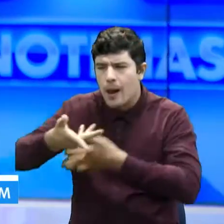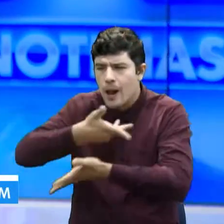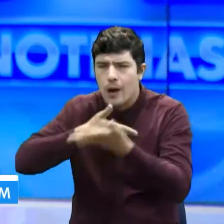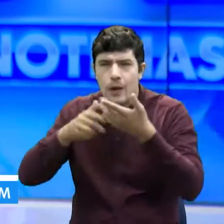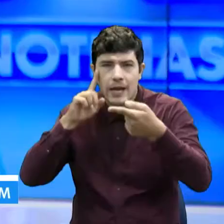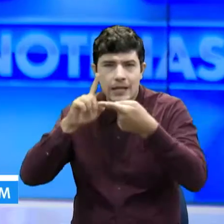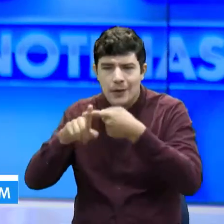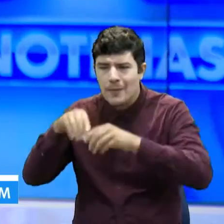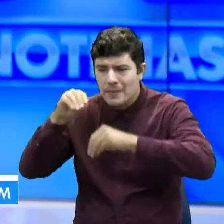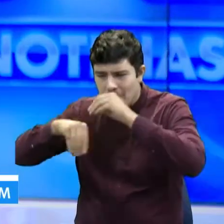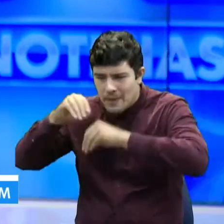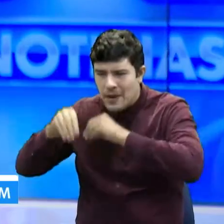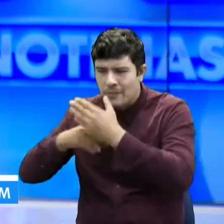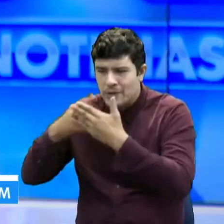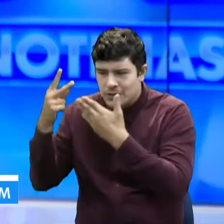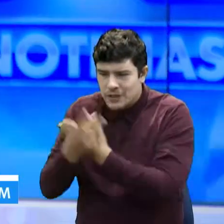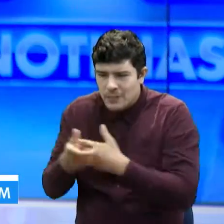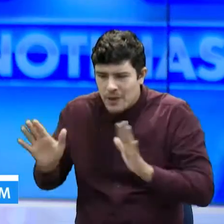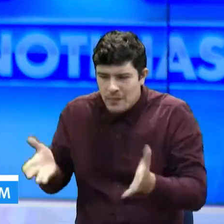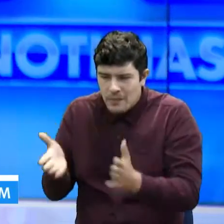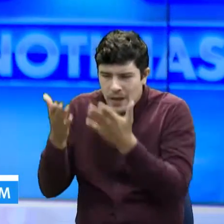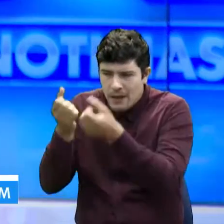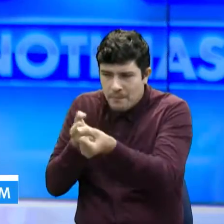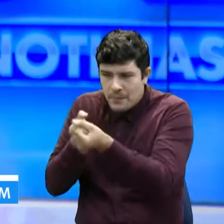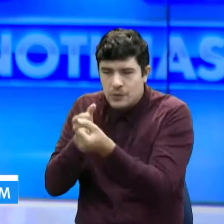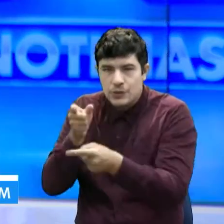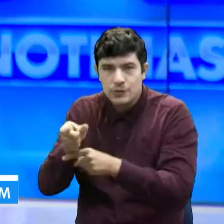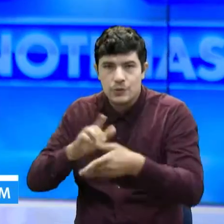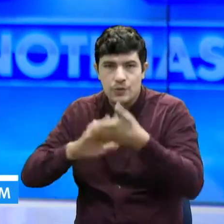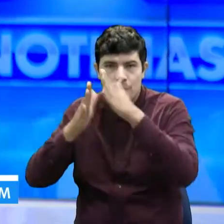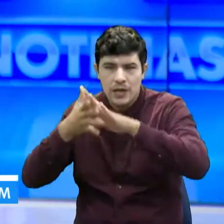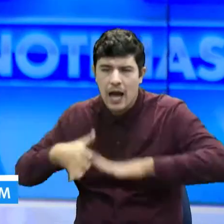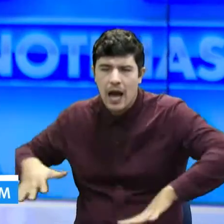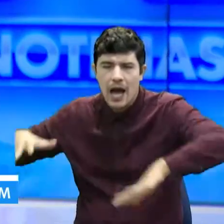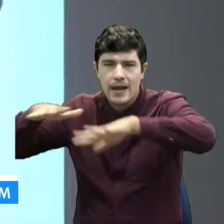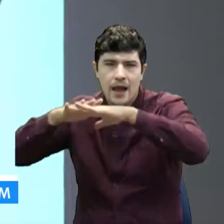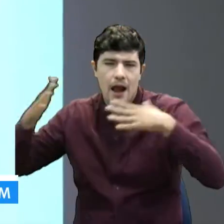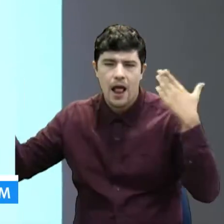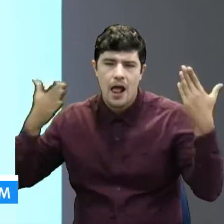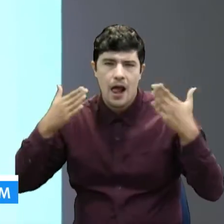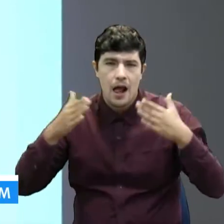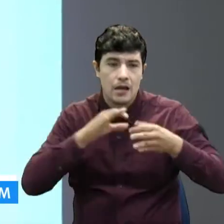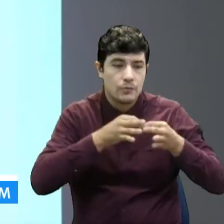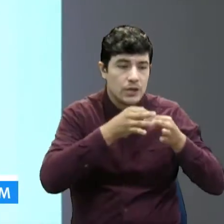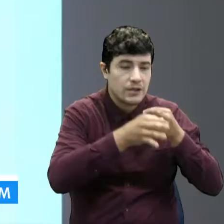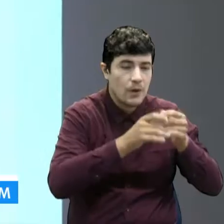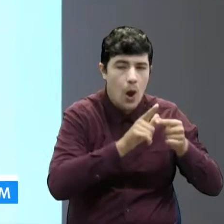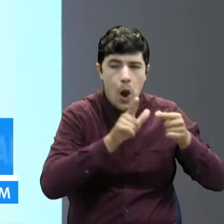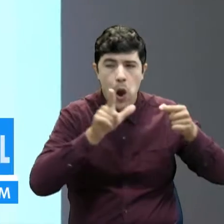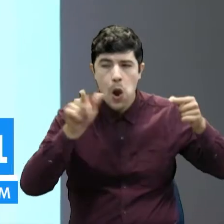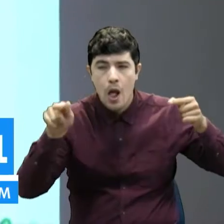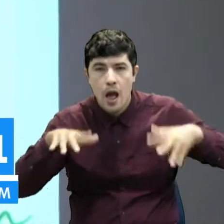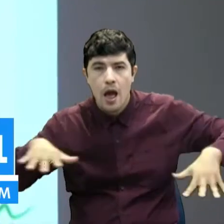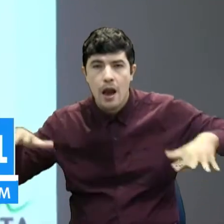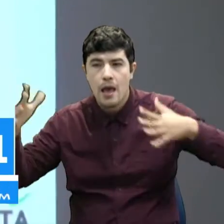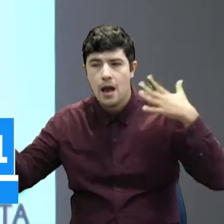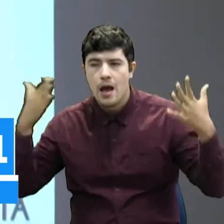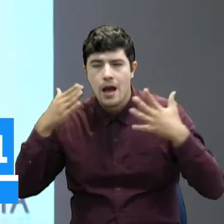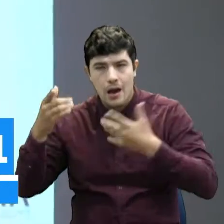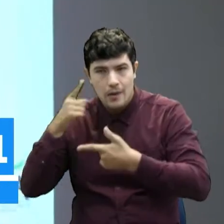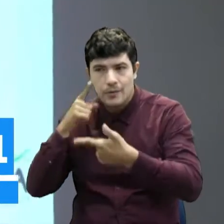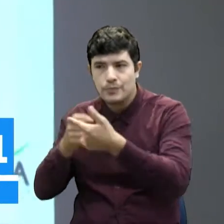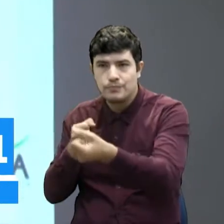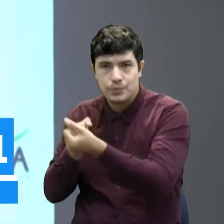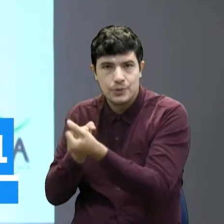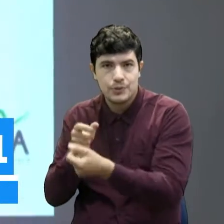apoyar los proyectos productivos a las comunidades más apartadas del casco urbano. 28 representantes y líderes de los corregimientos